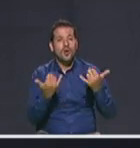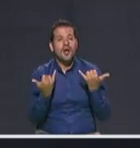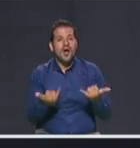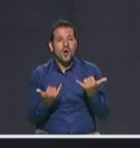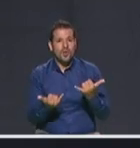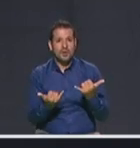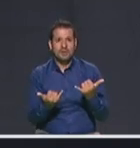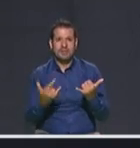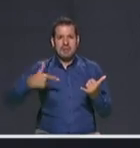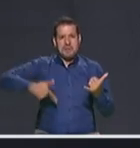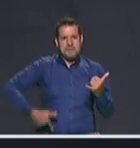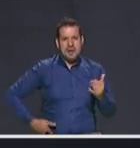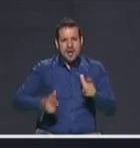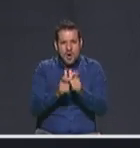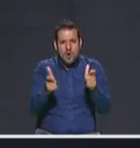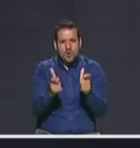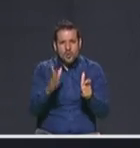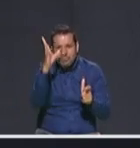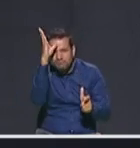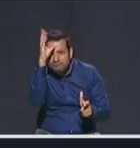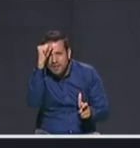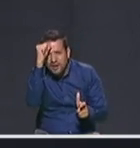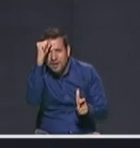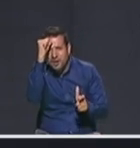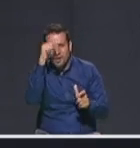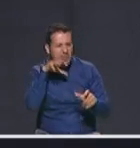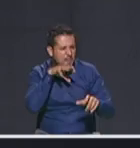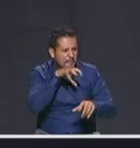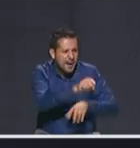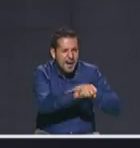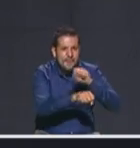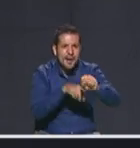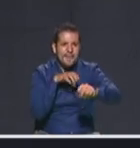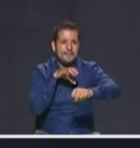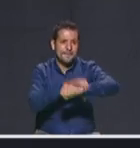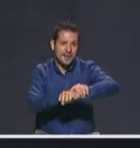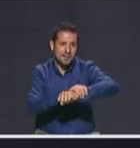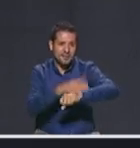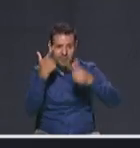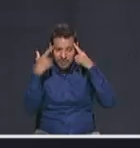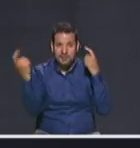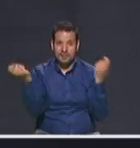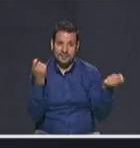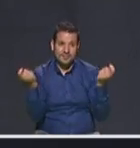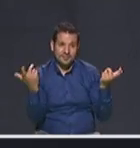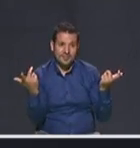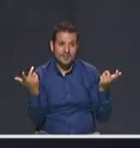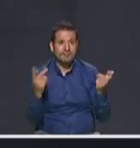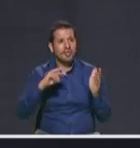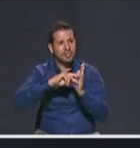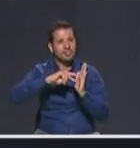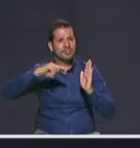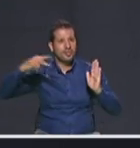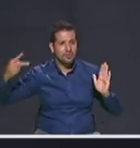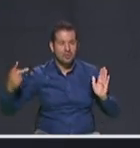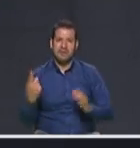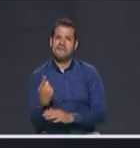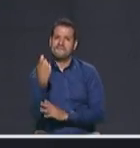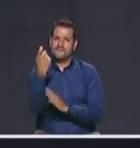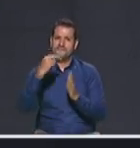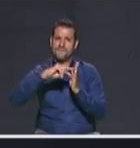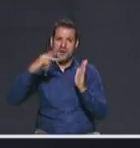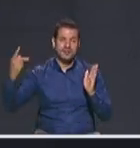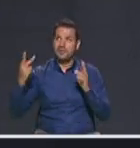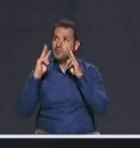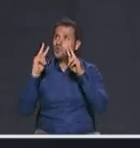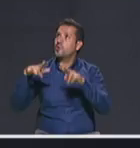estructuras criminales de la ciudad y no sólo capturar cabecillas, que es una estrategia que no ha funcionado. Y lo de tecnología, falta mucho por hacer. Yo